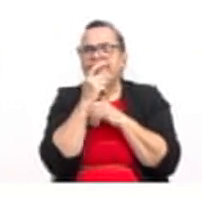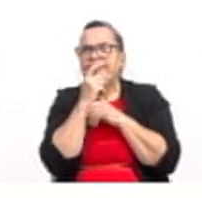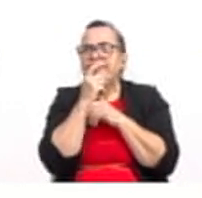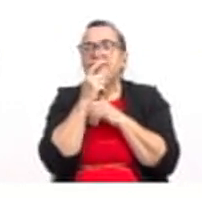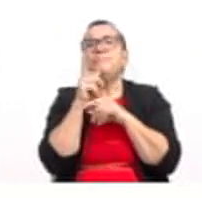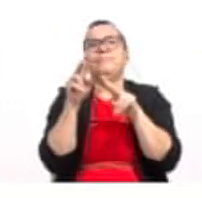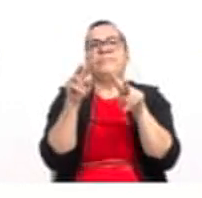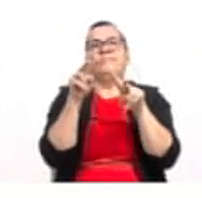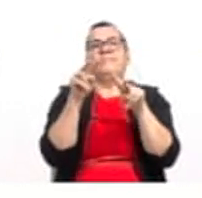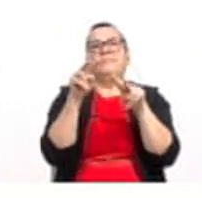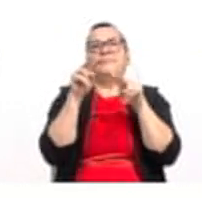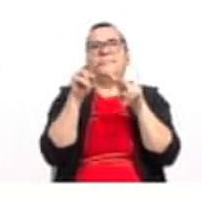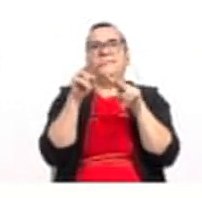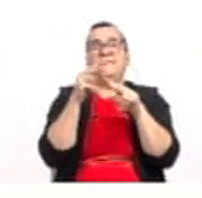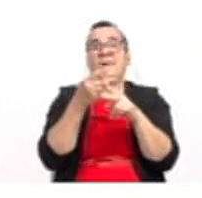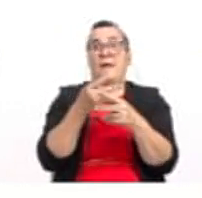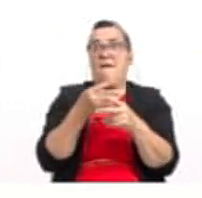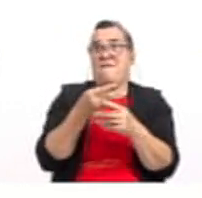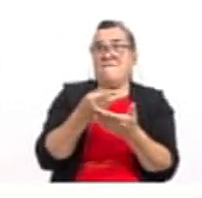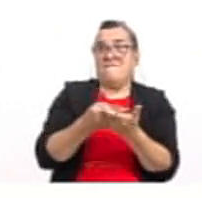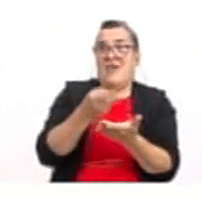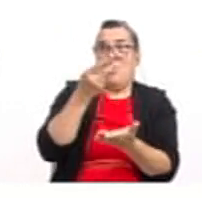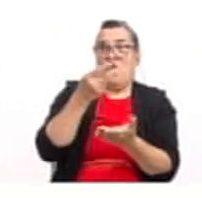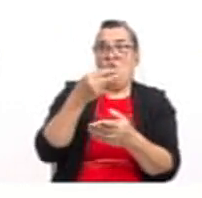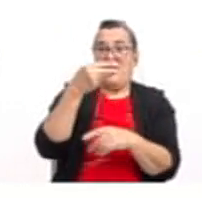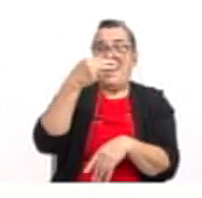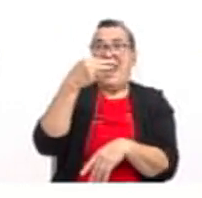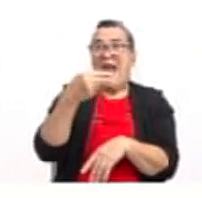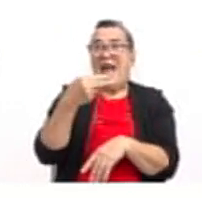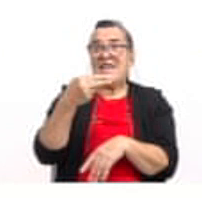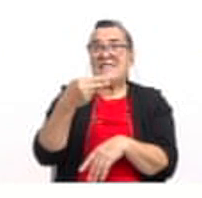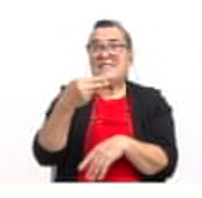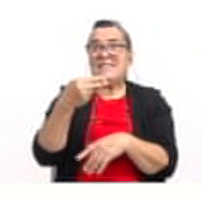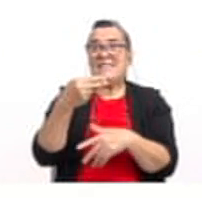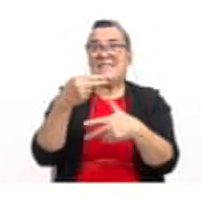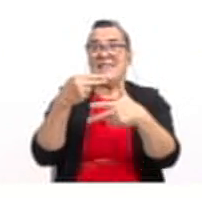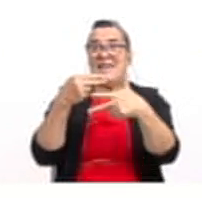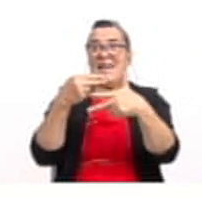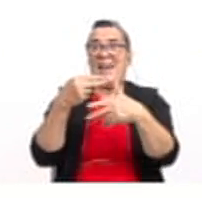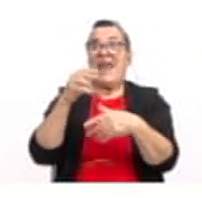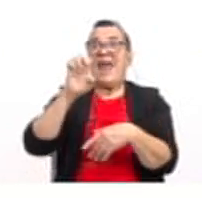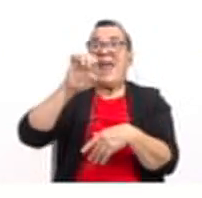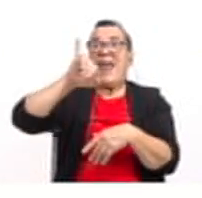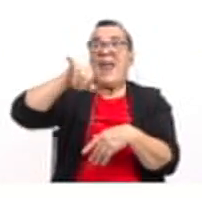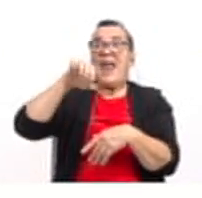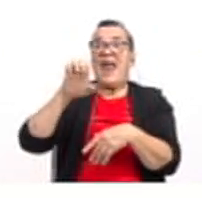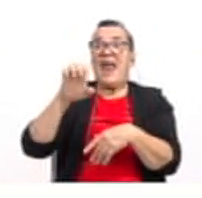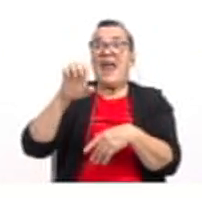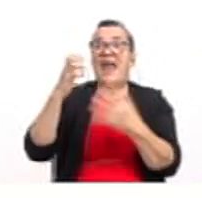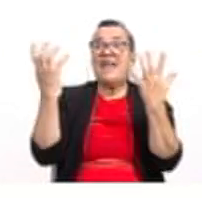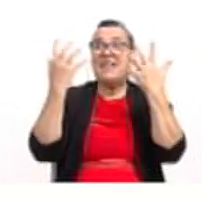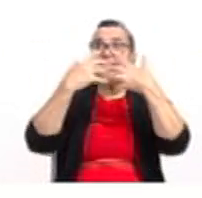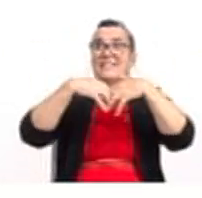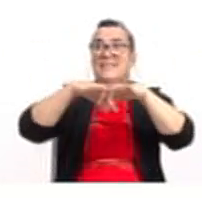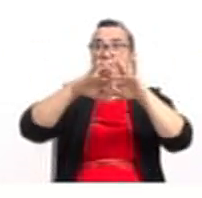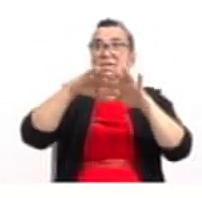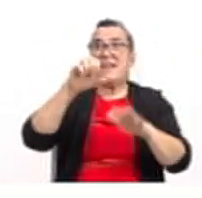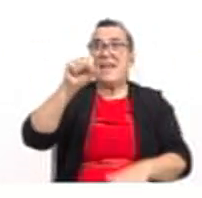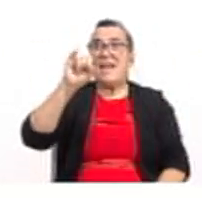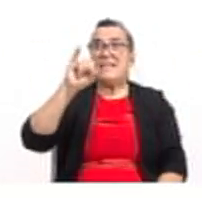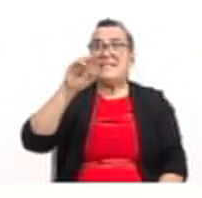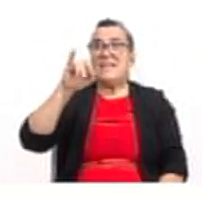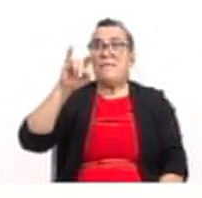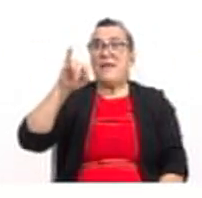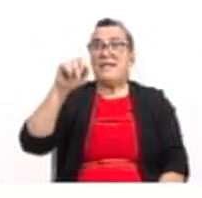observar que el valor de h sería el eje de simetría. ¿Lo recuerdan? ¡Qué bueno! Ok. Vamos a